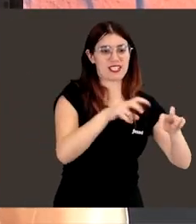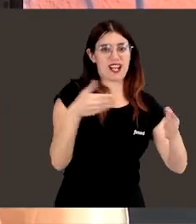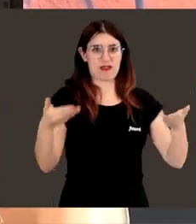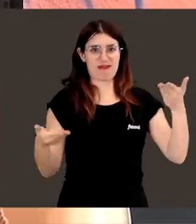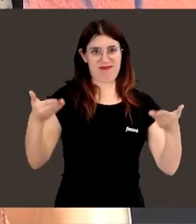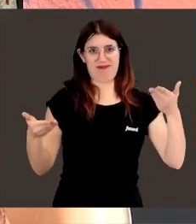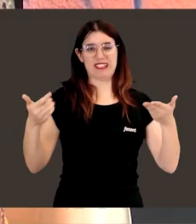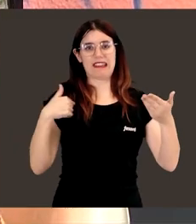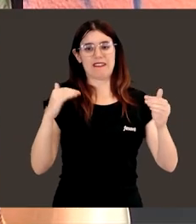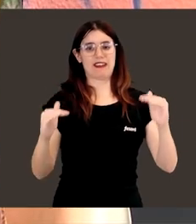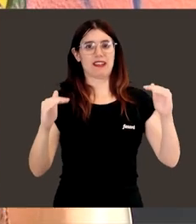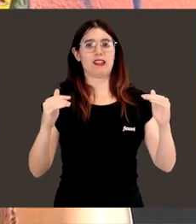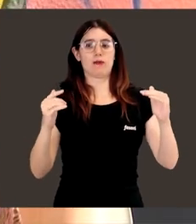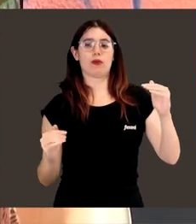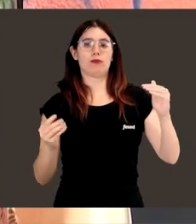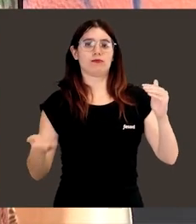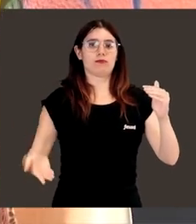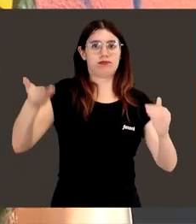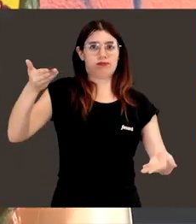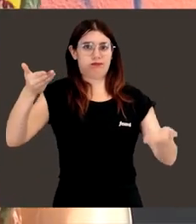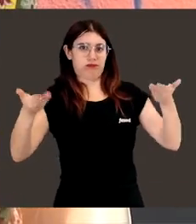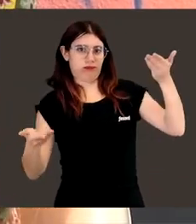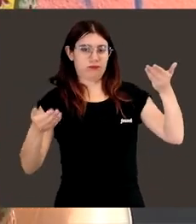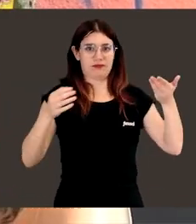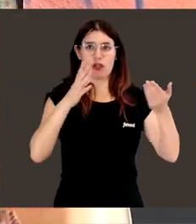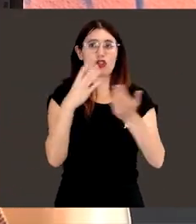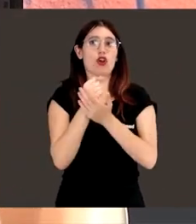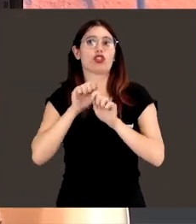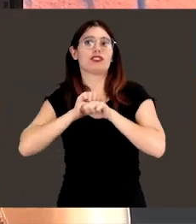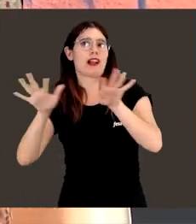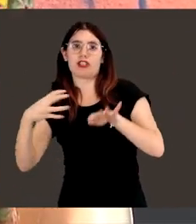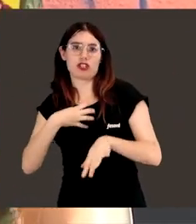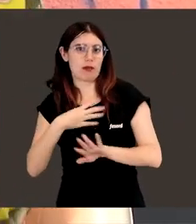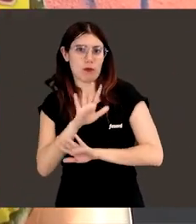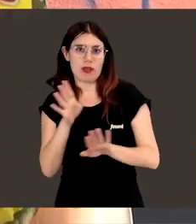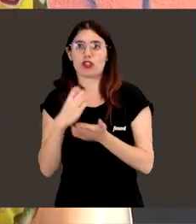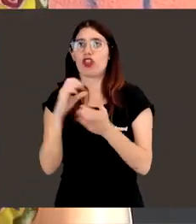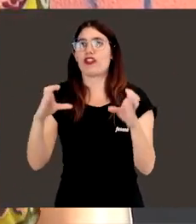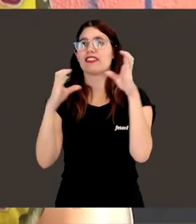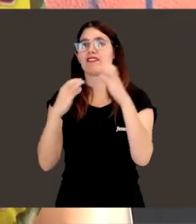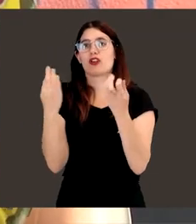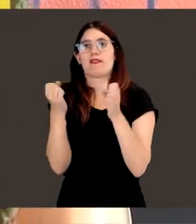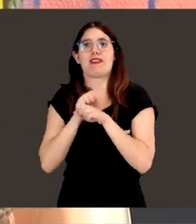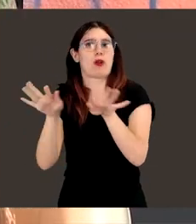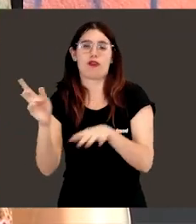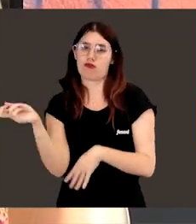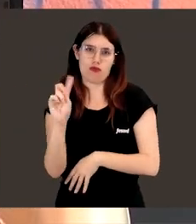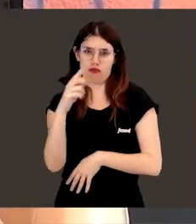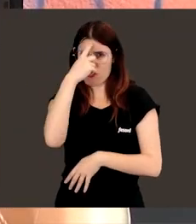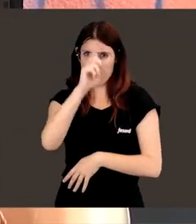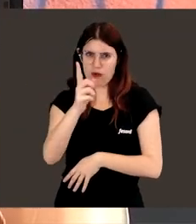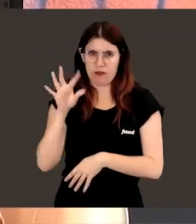y la divulgación. No todos podemos ser divulgadores, no creo que todos los científicos tengan que ser divulgadores, no lo creo,